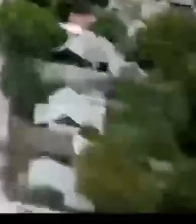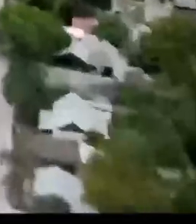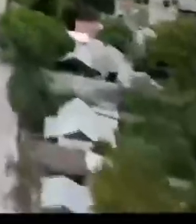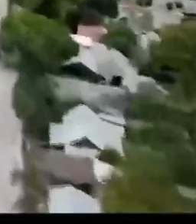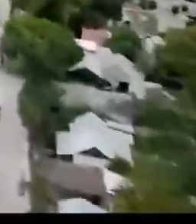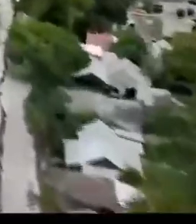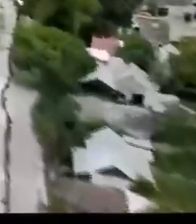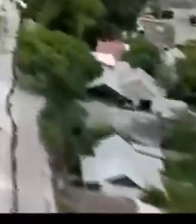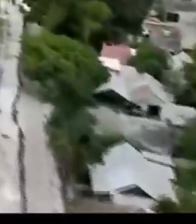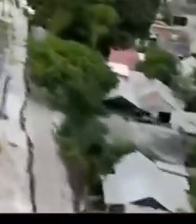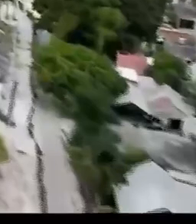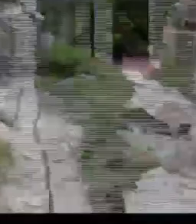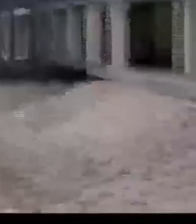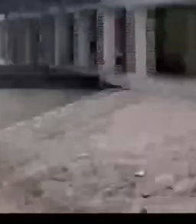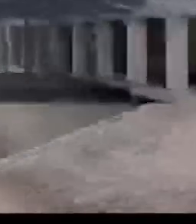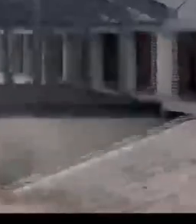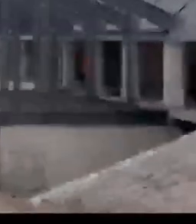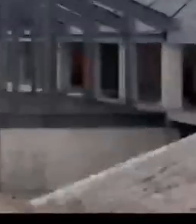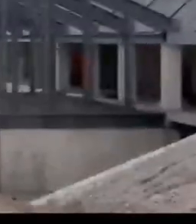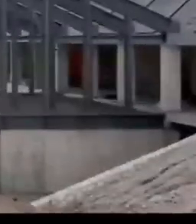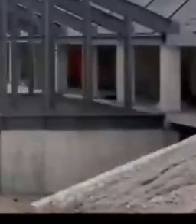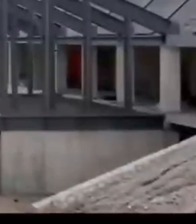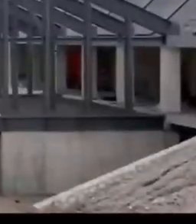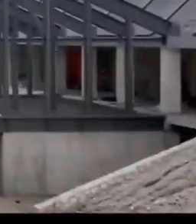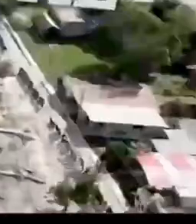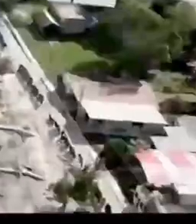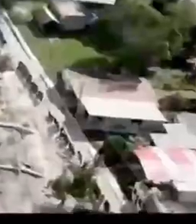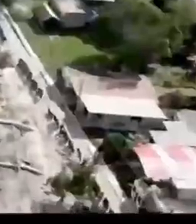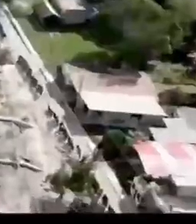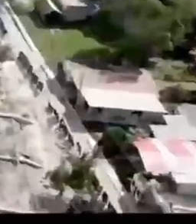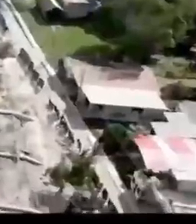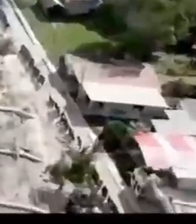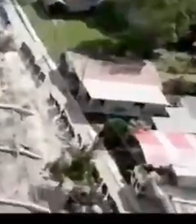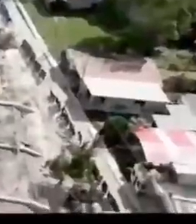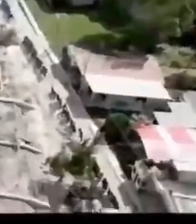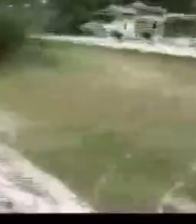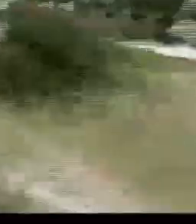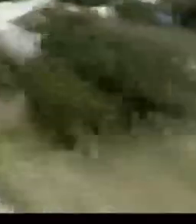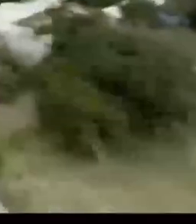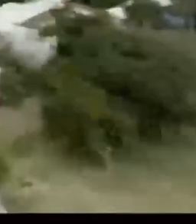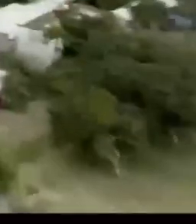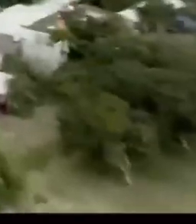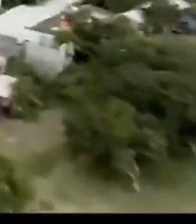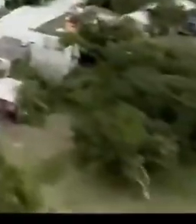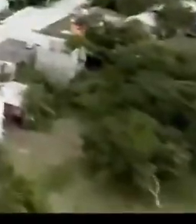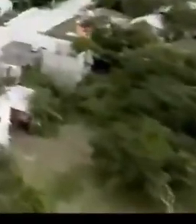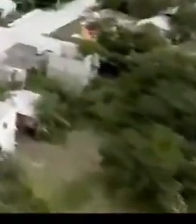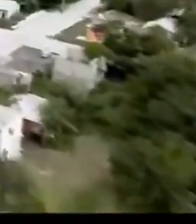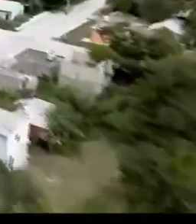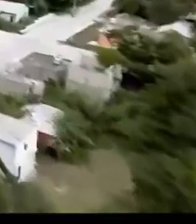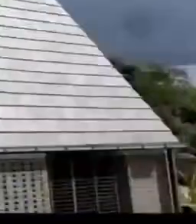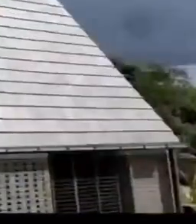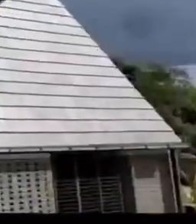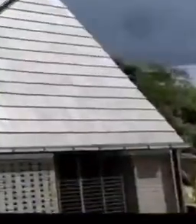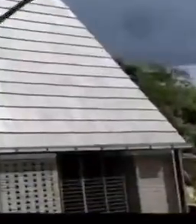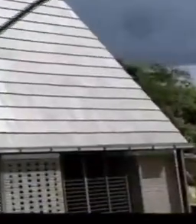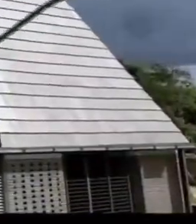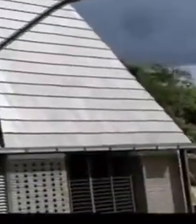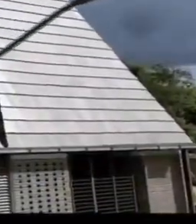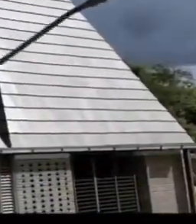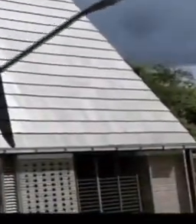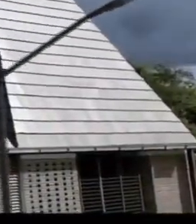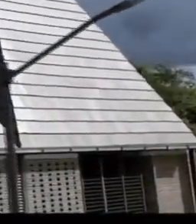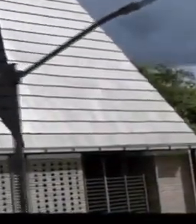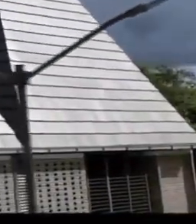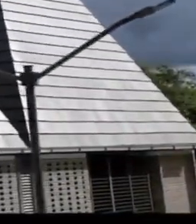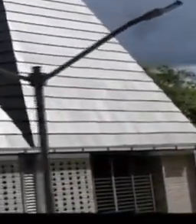En Calakmul, la renovación del centro y fundación del Palacio Municipal, restauración del mercado municipal y creación